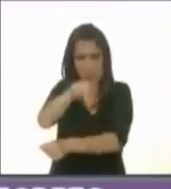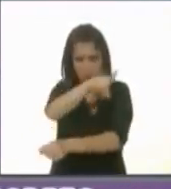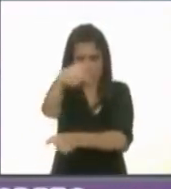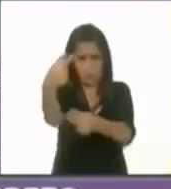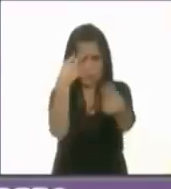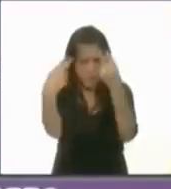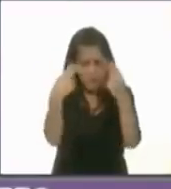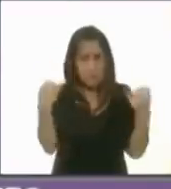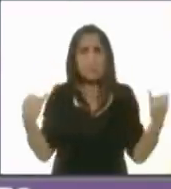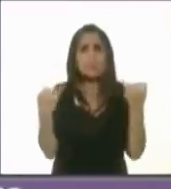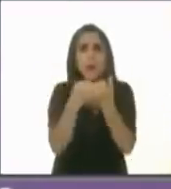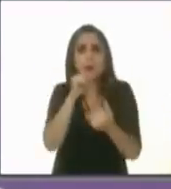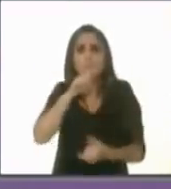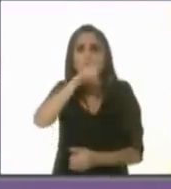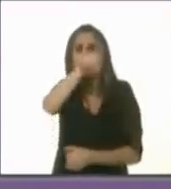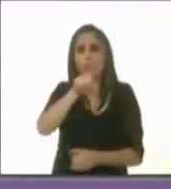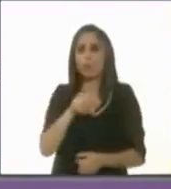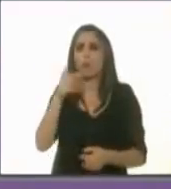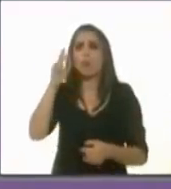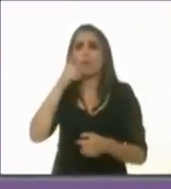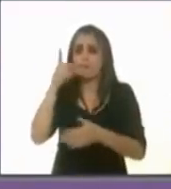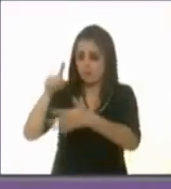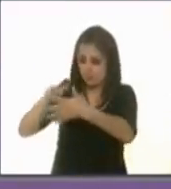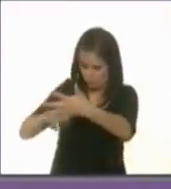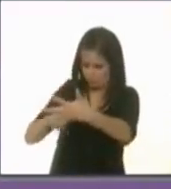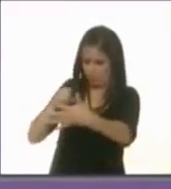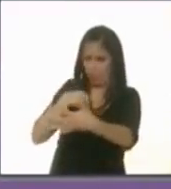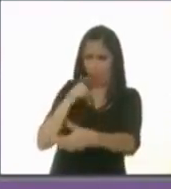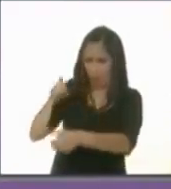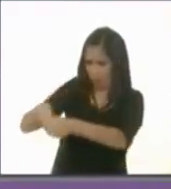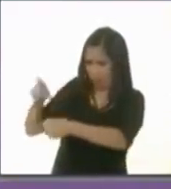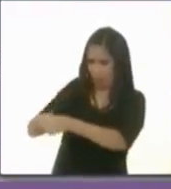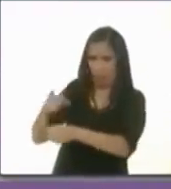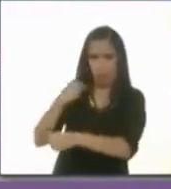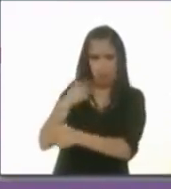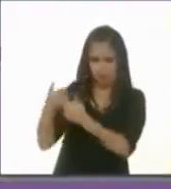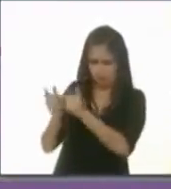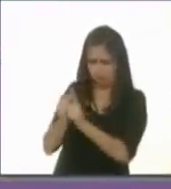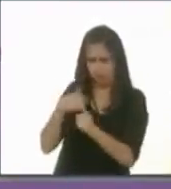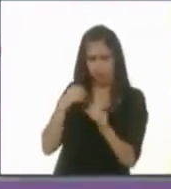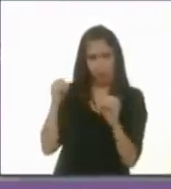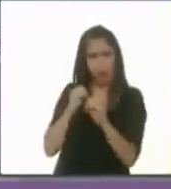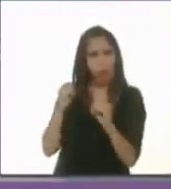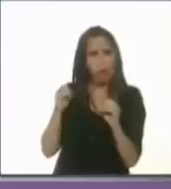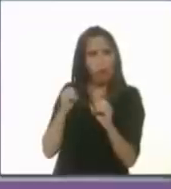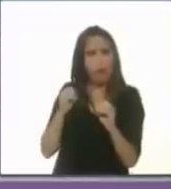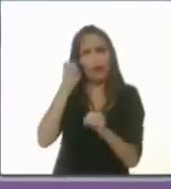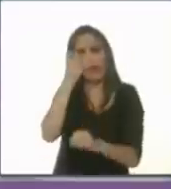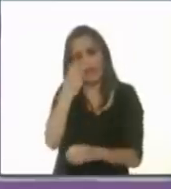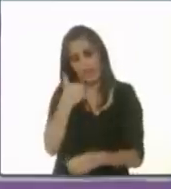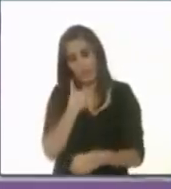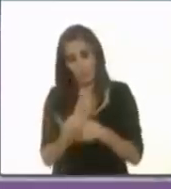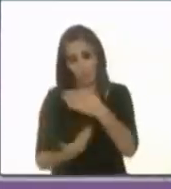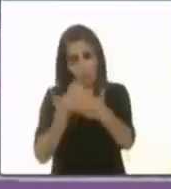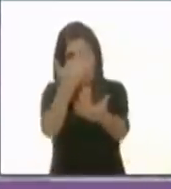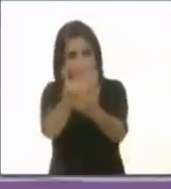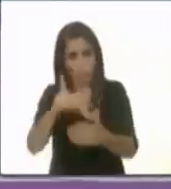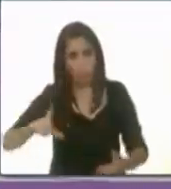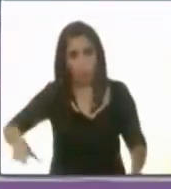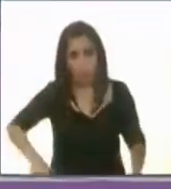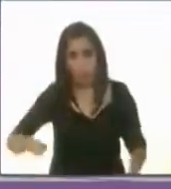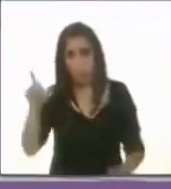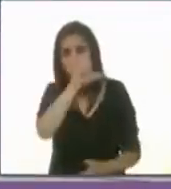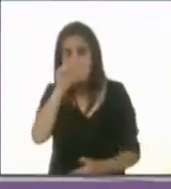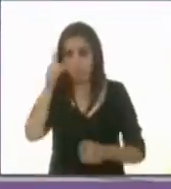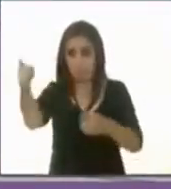sufrieron de esas mismas circunstancias. Yo propongo que en mi gobierno, en el momento que